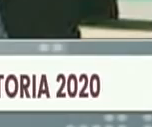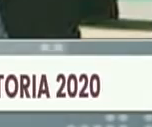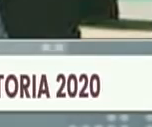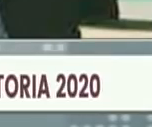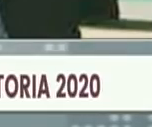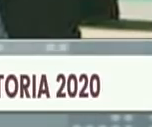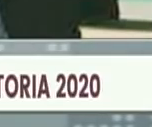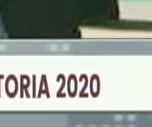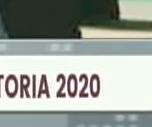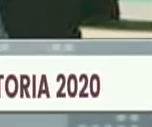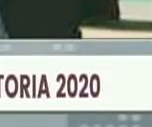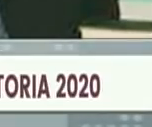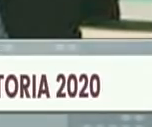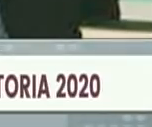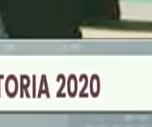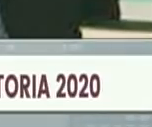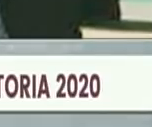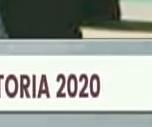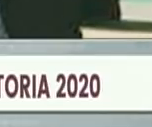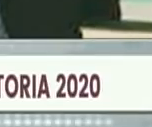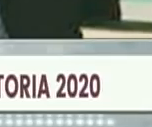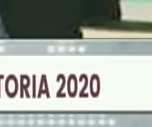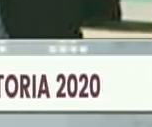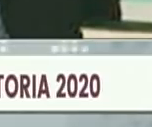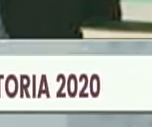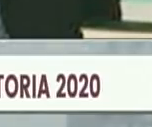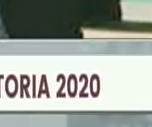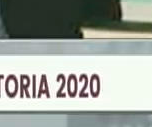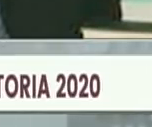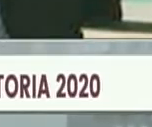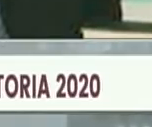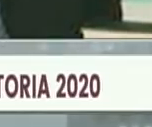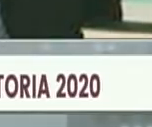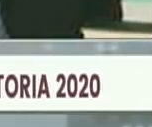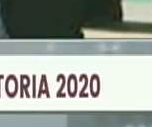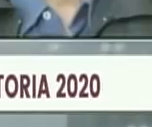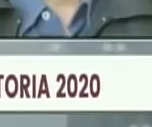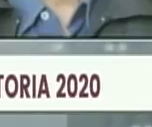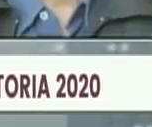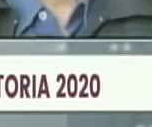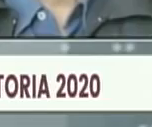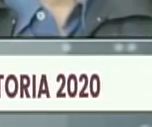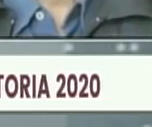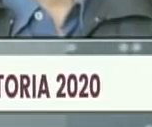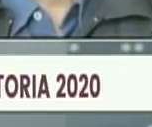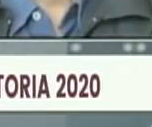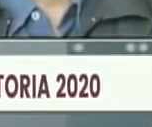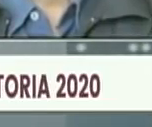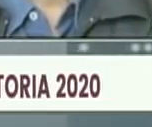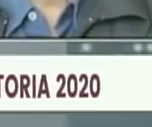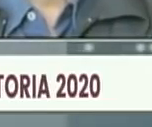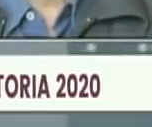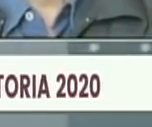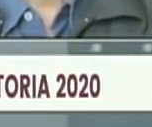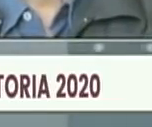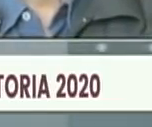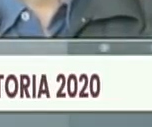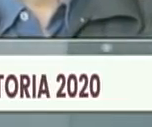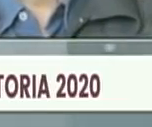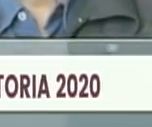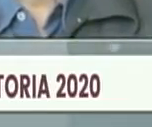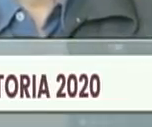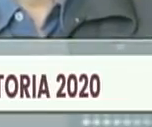lucha independentista el jefe de Estado venezolano Nicolás Maduro Moros en este momento sostiene una importante